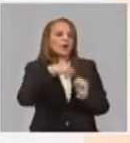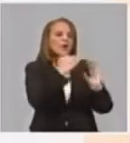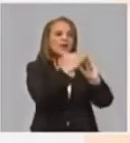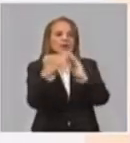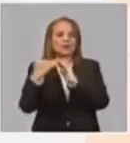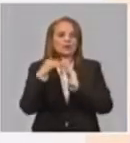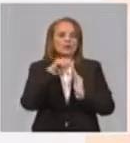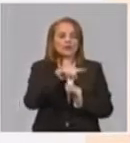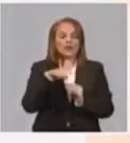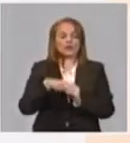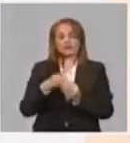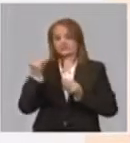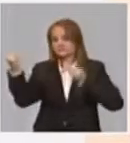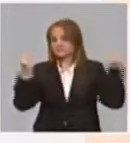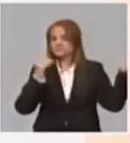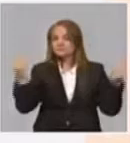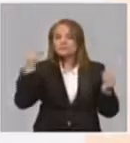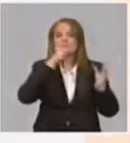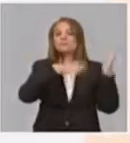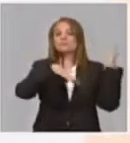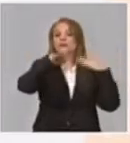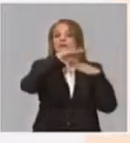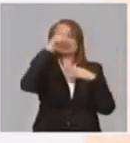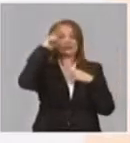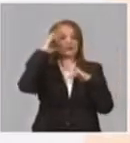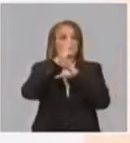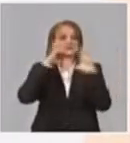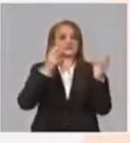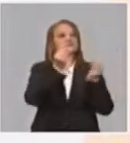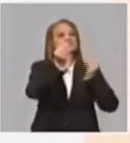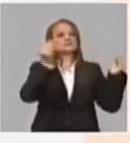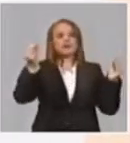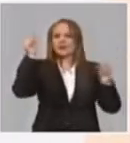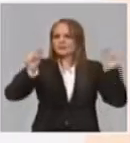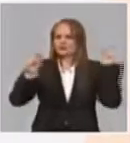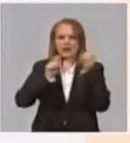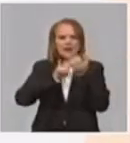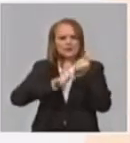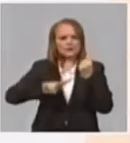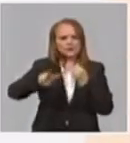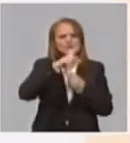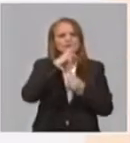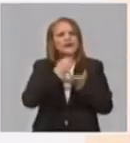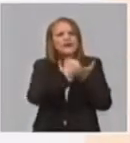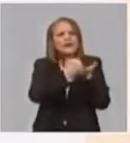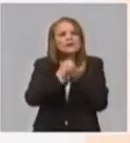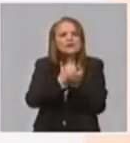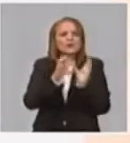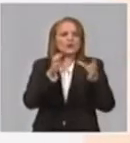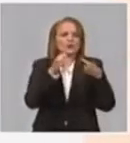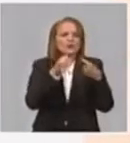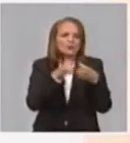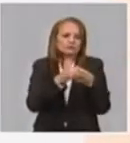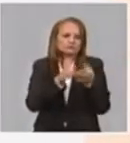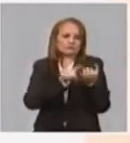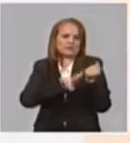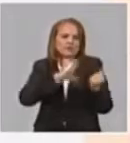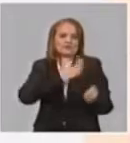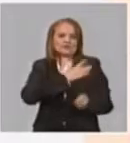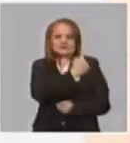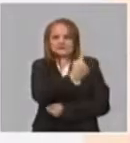para que ayuden a los consejos de defensa provincial, a los municipios, a intervenir.